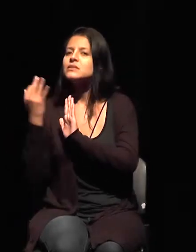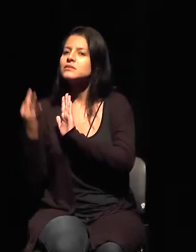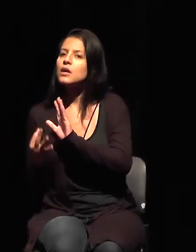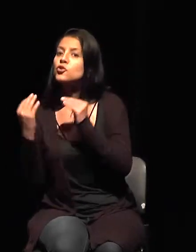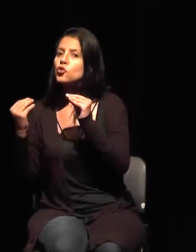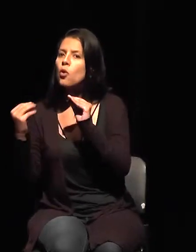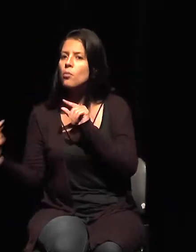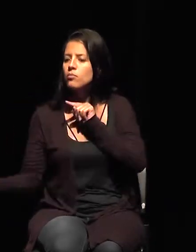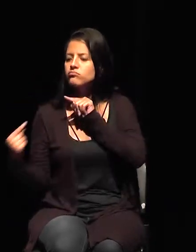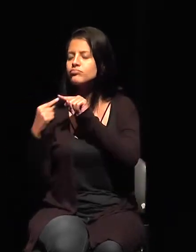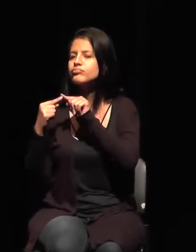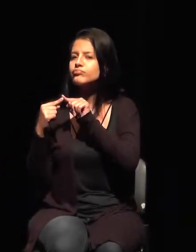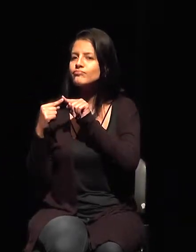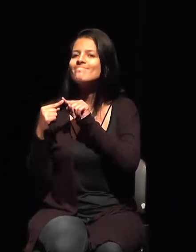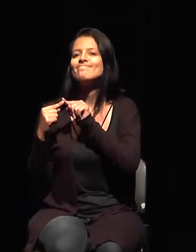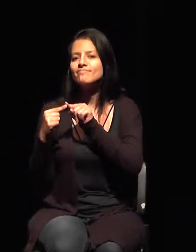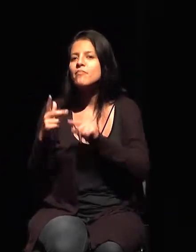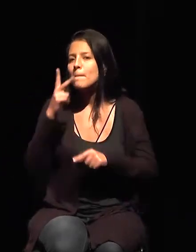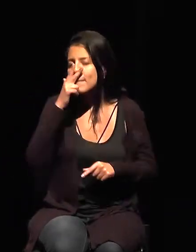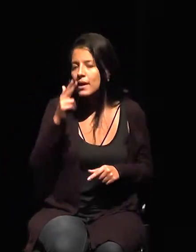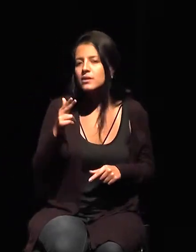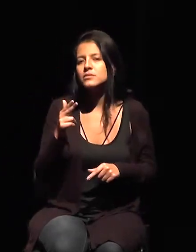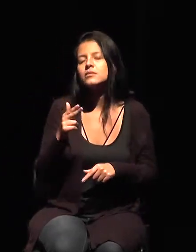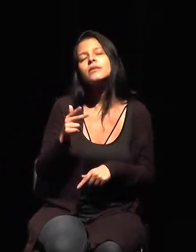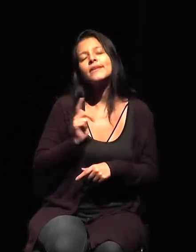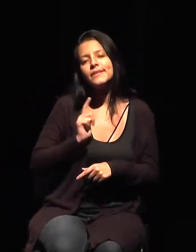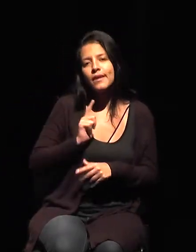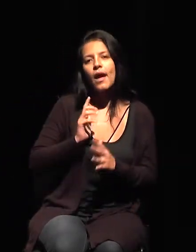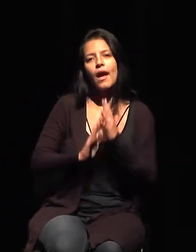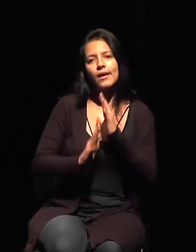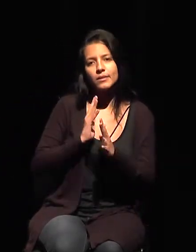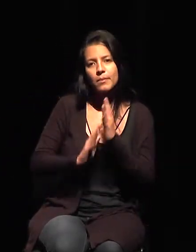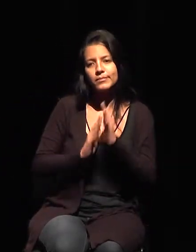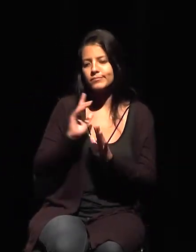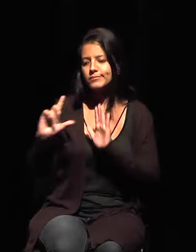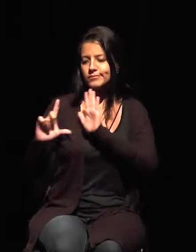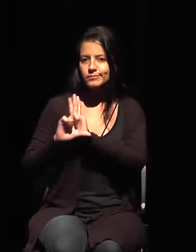acción de lo lícito, de lo que es lícito, válido.